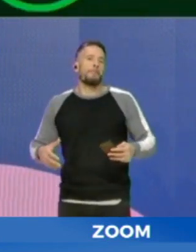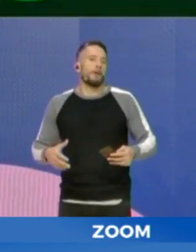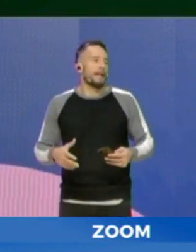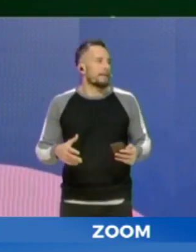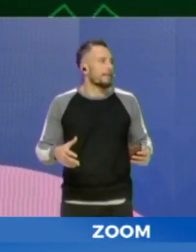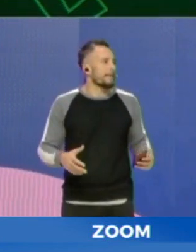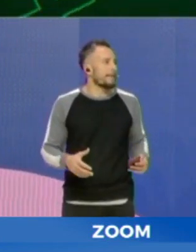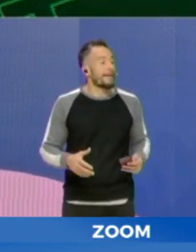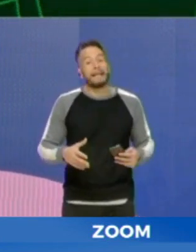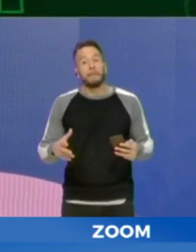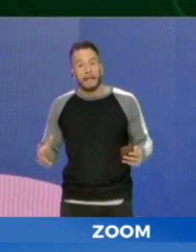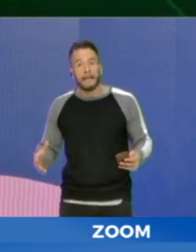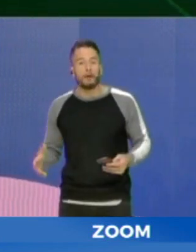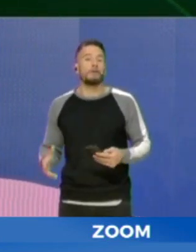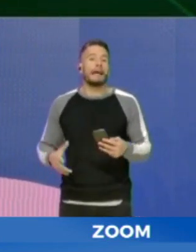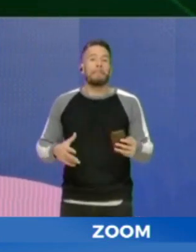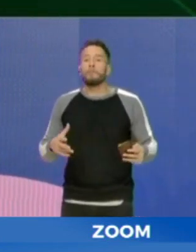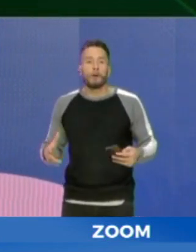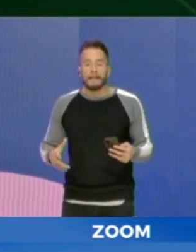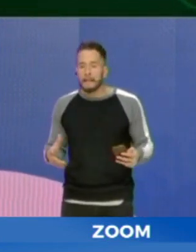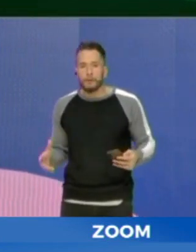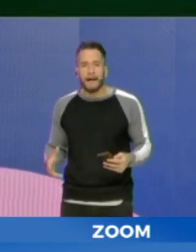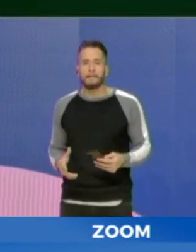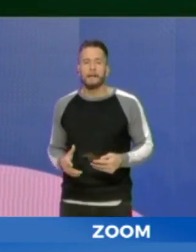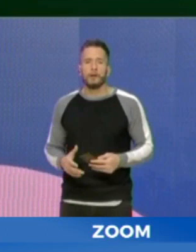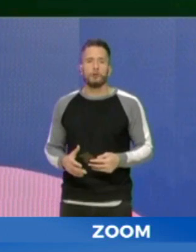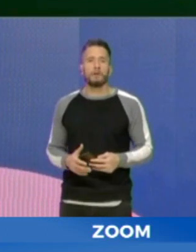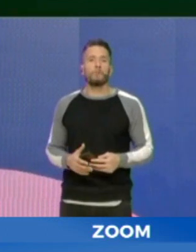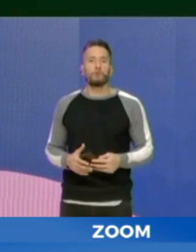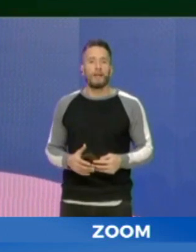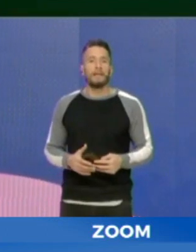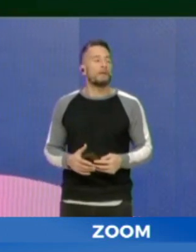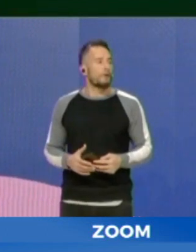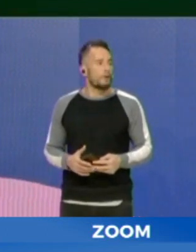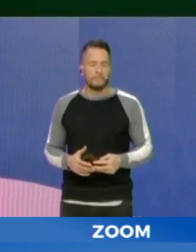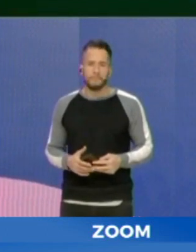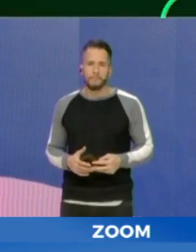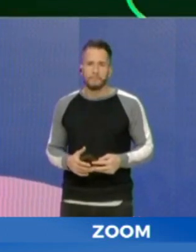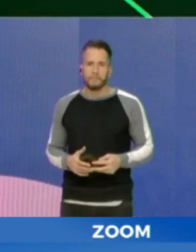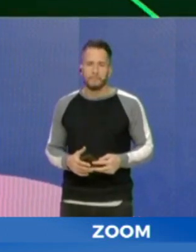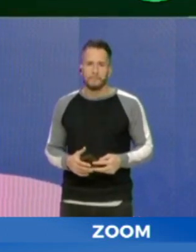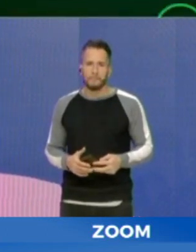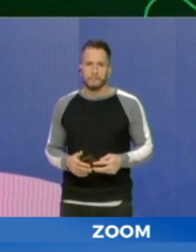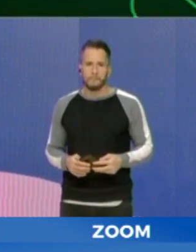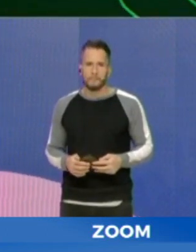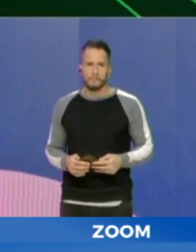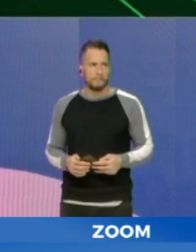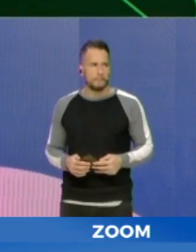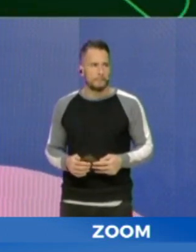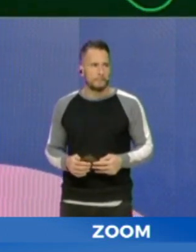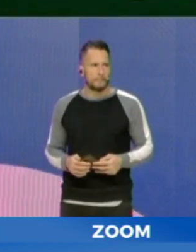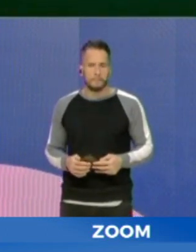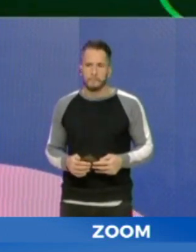sé si me lo podrías describir y contarme un poquitito más sobre su funcionamiento. Sí, la